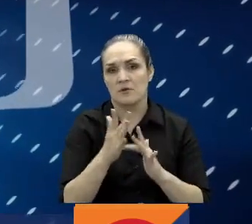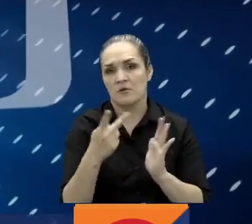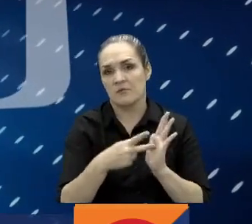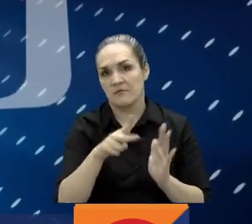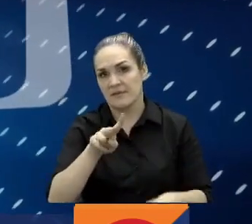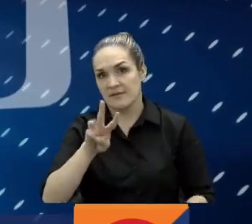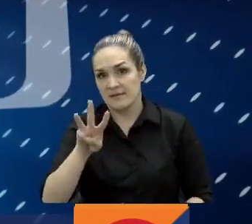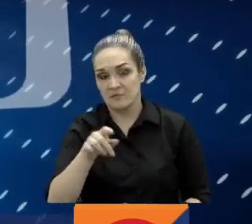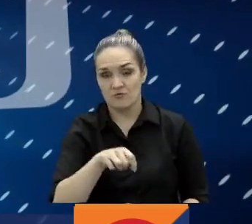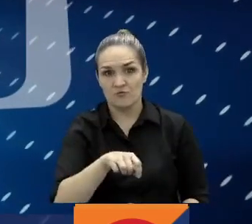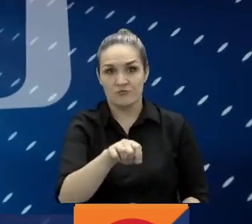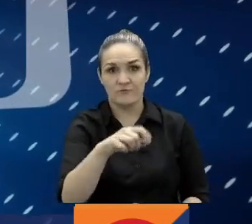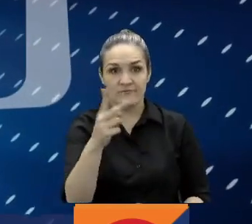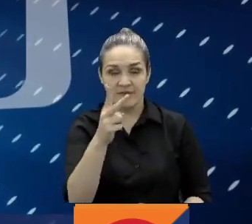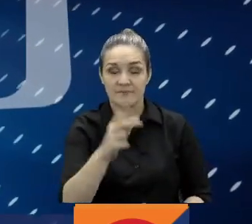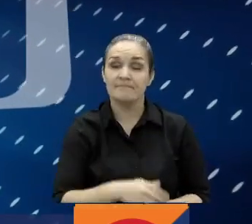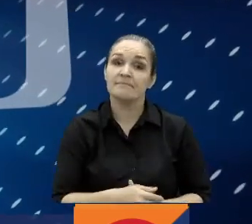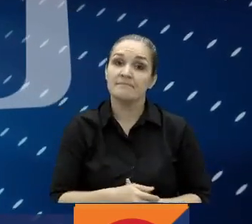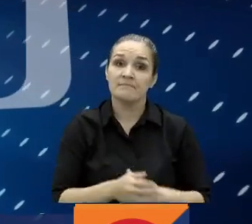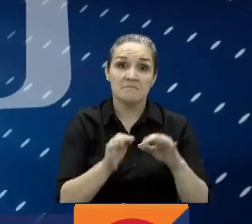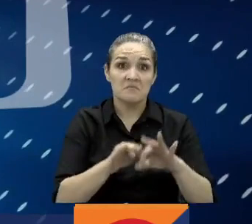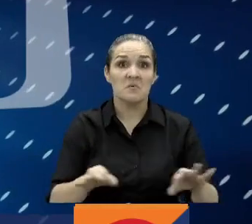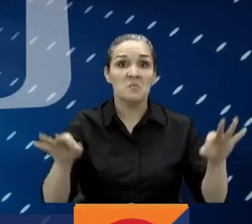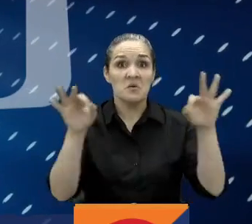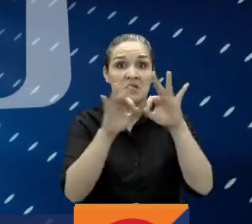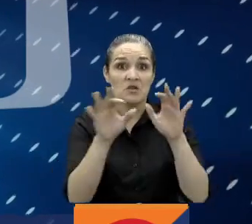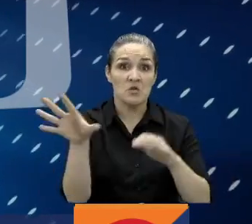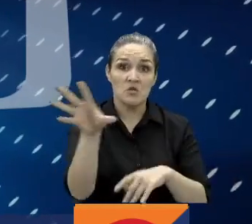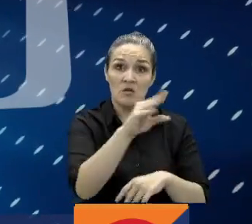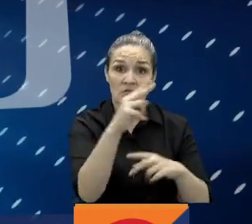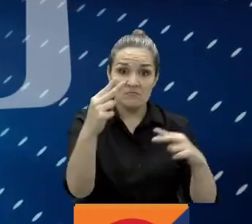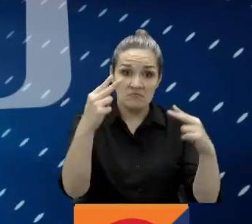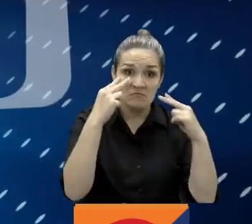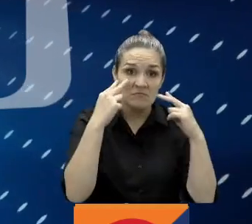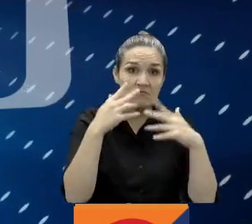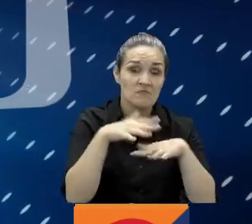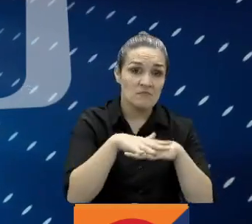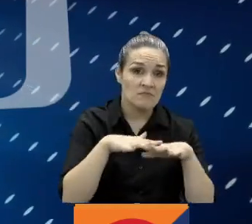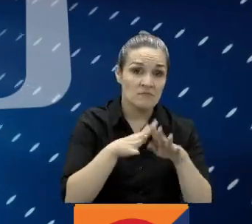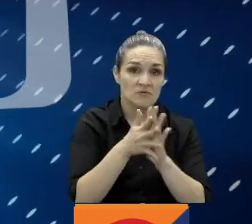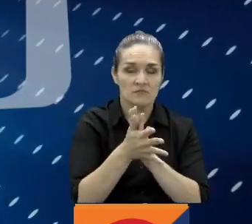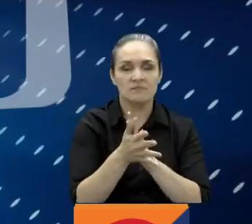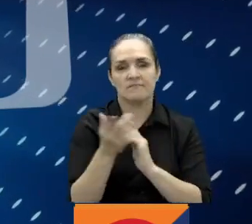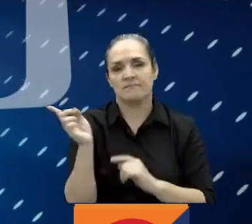Y muy importante, recuerden que si quieren seguir informados 24-7, nos encuentran en todas nuestras redes sociales como RTVC Noticias.